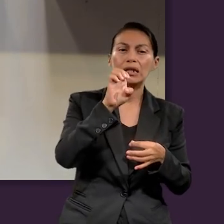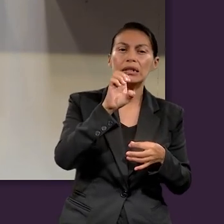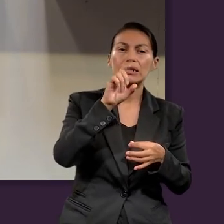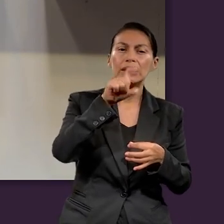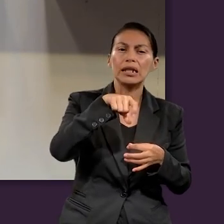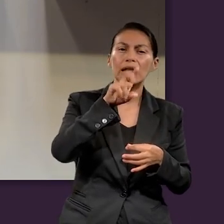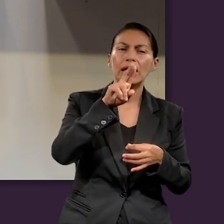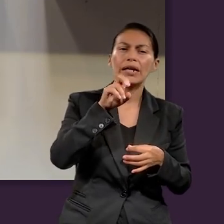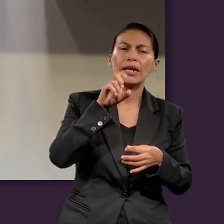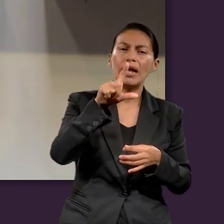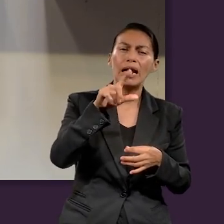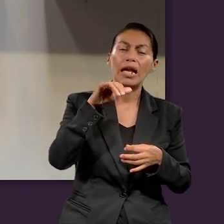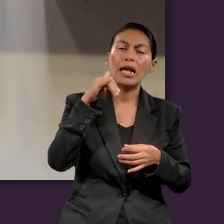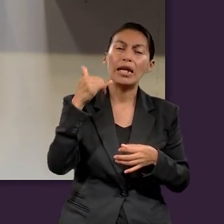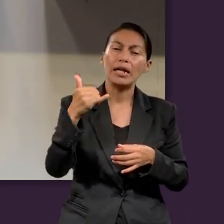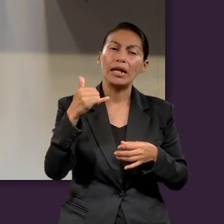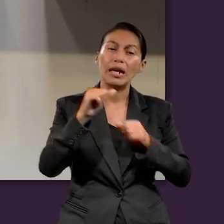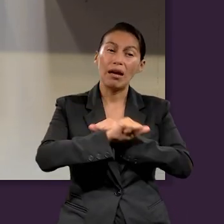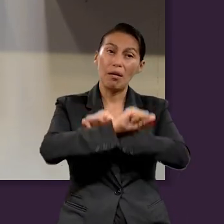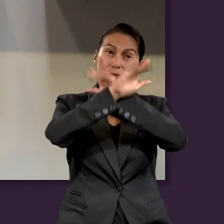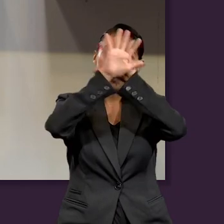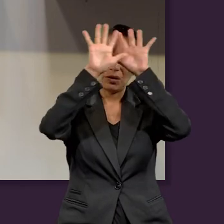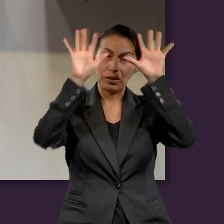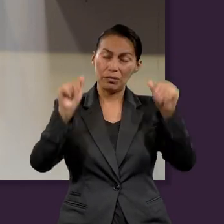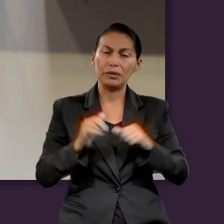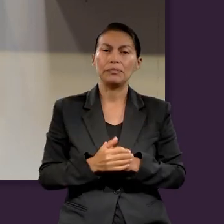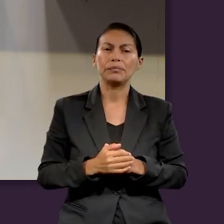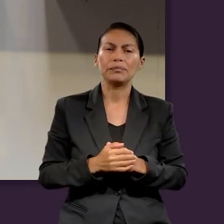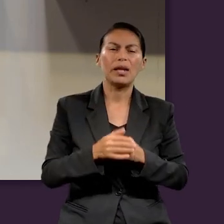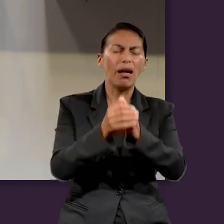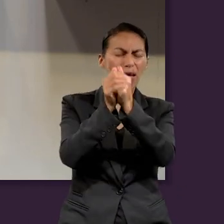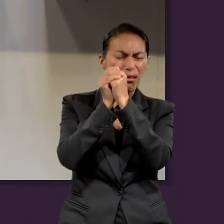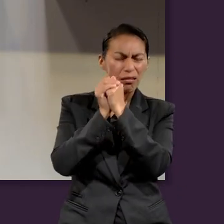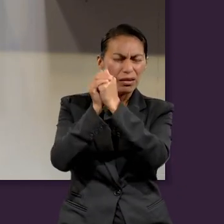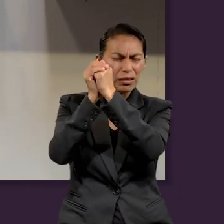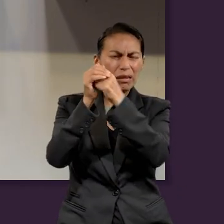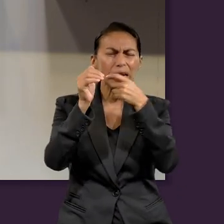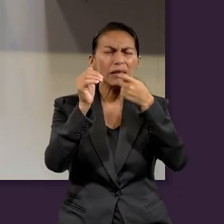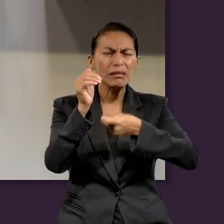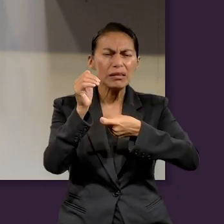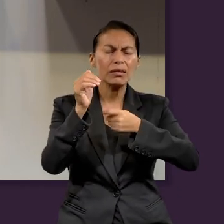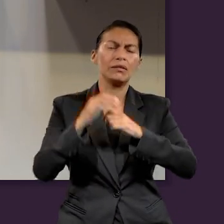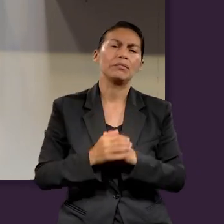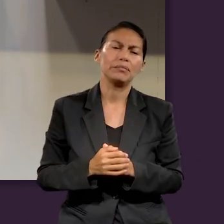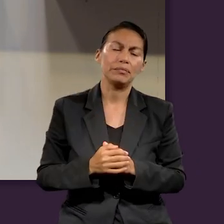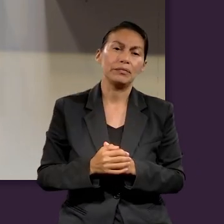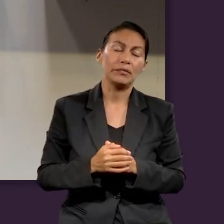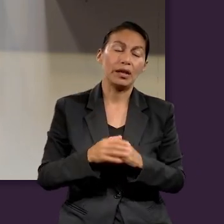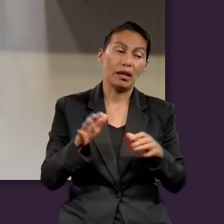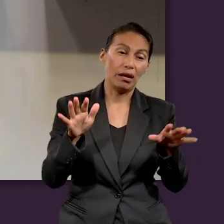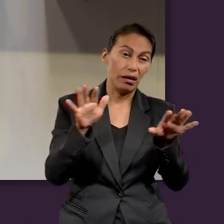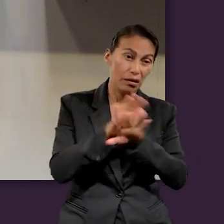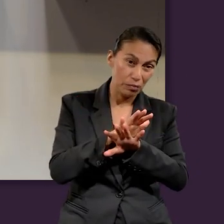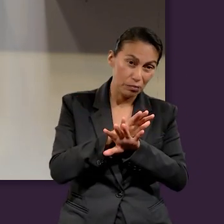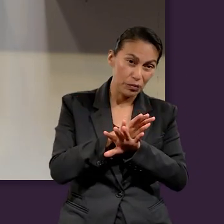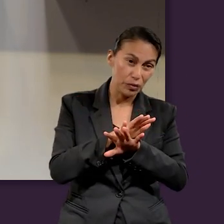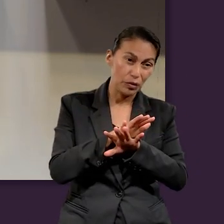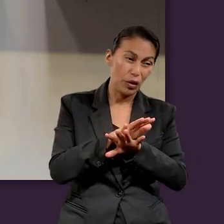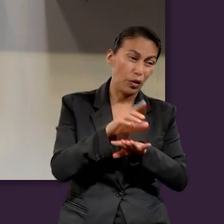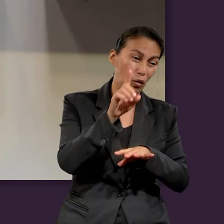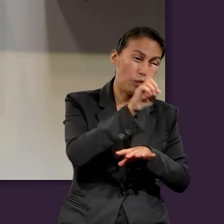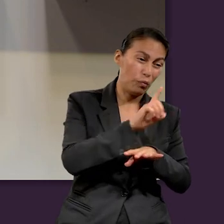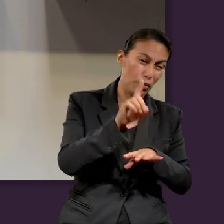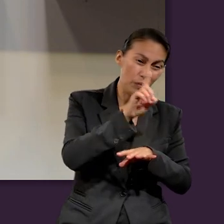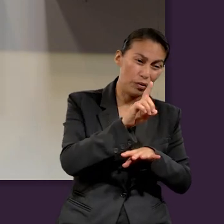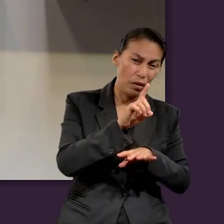y Apocalipsis sobre el tema de la adoración y de la adoración específicamente de ese cambio del